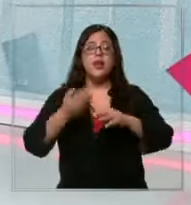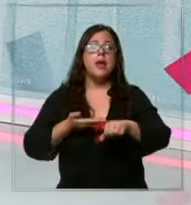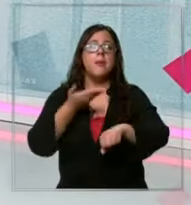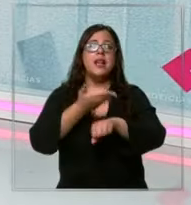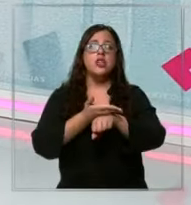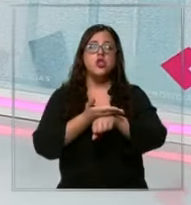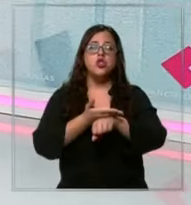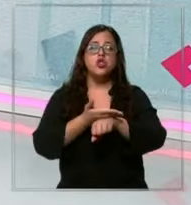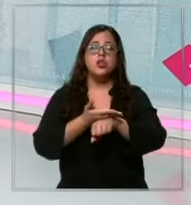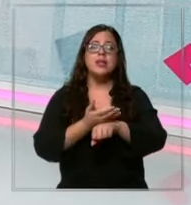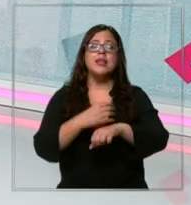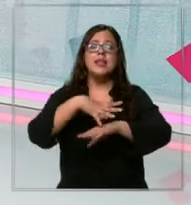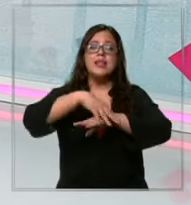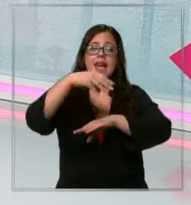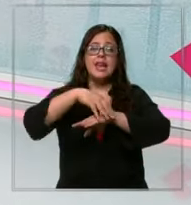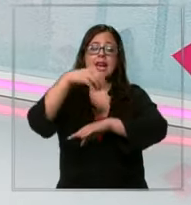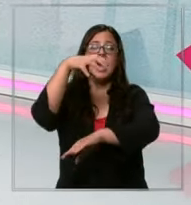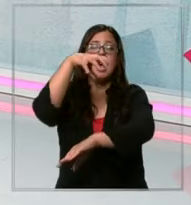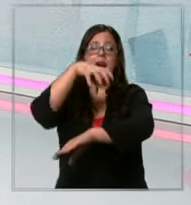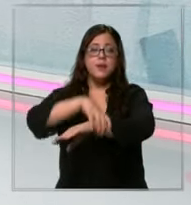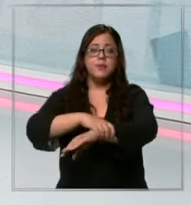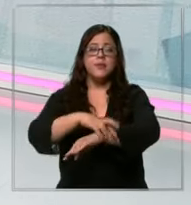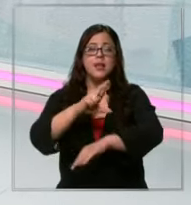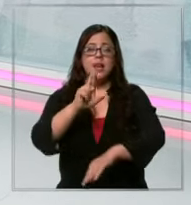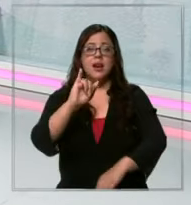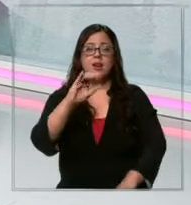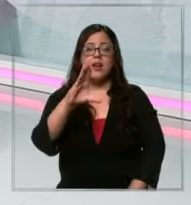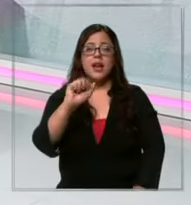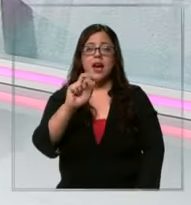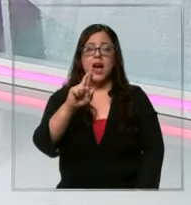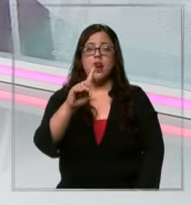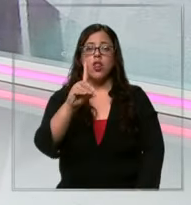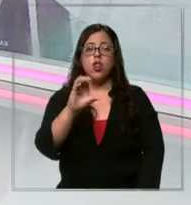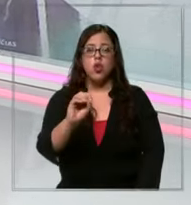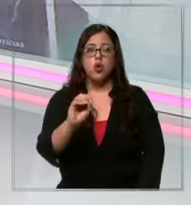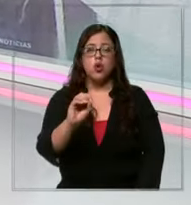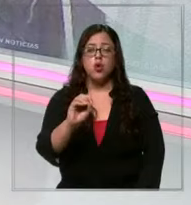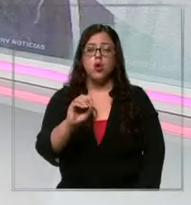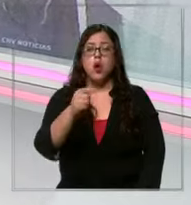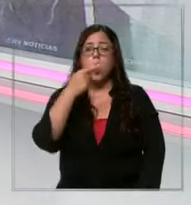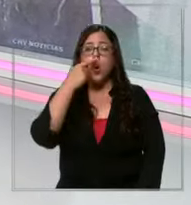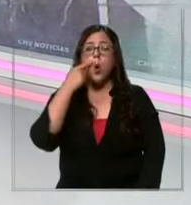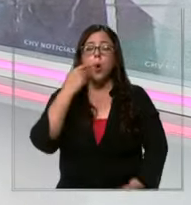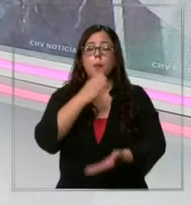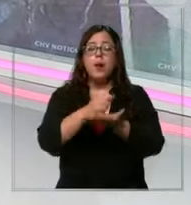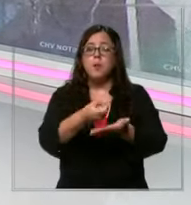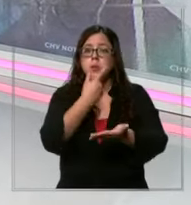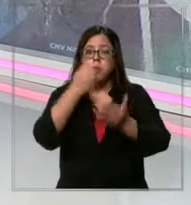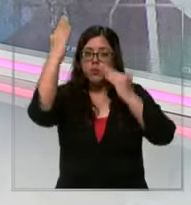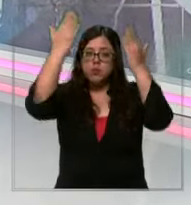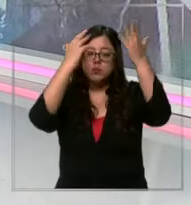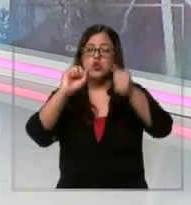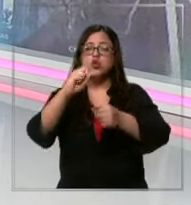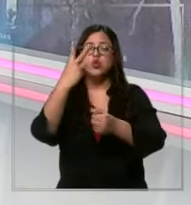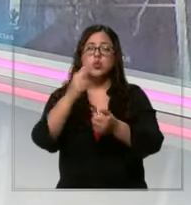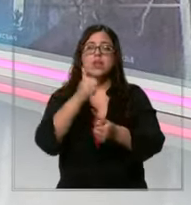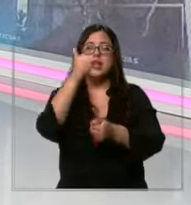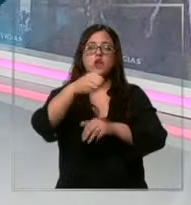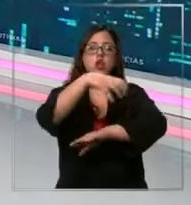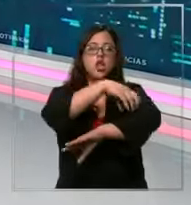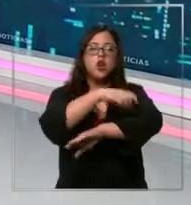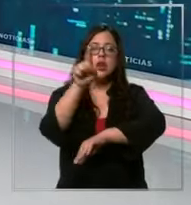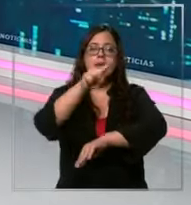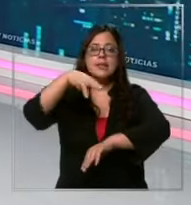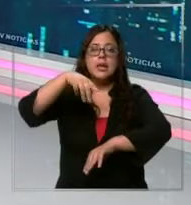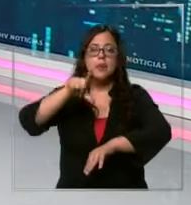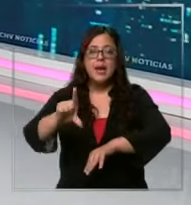en arresto domiciliario a Ricardo Llévenez, psiquiatra y ex subdirector regional del Servicio Médico Legal que está